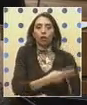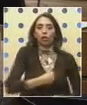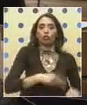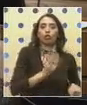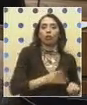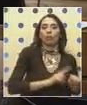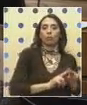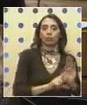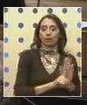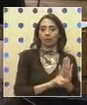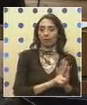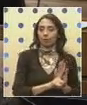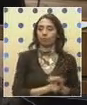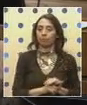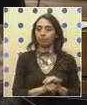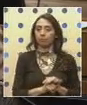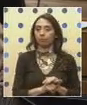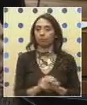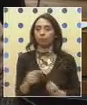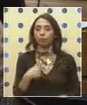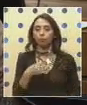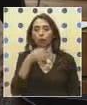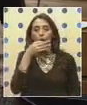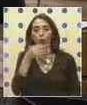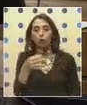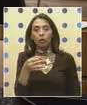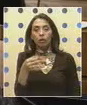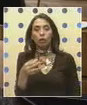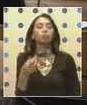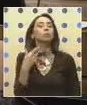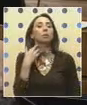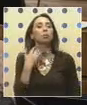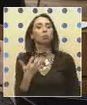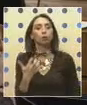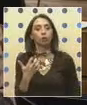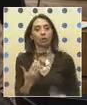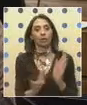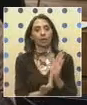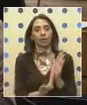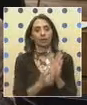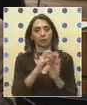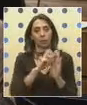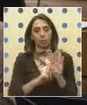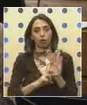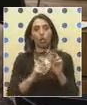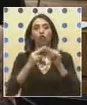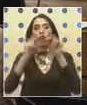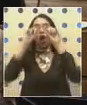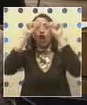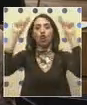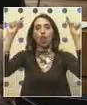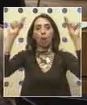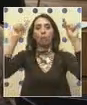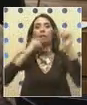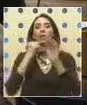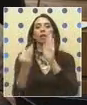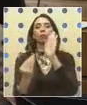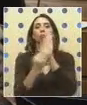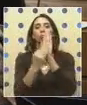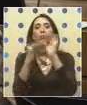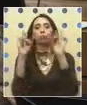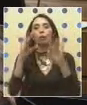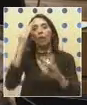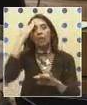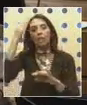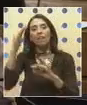legislar. Y lo digo en relación a que este proyecto, su nombre indica, establecer el día